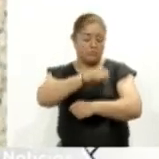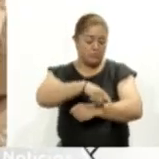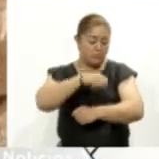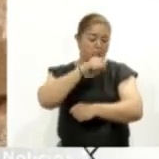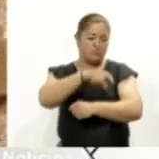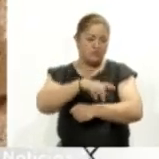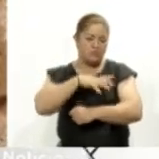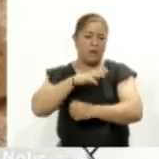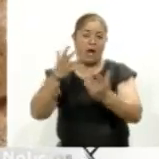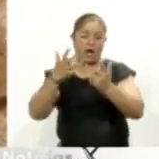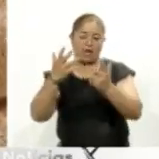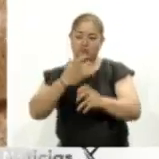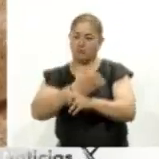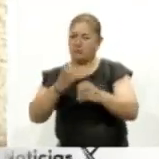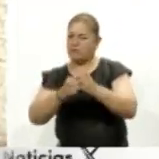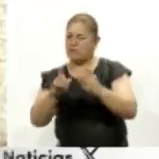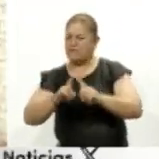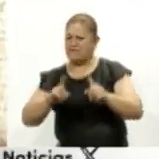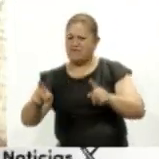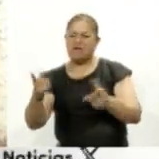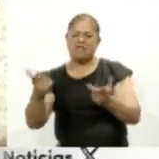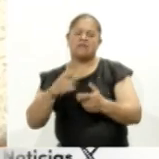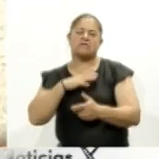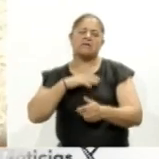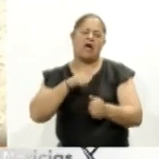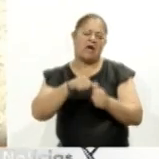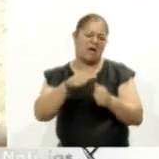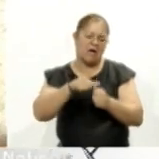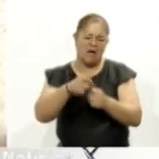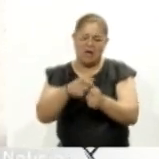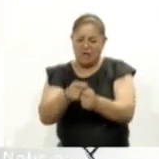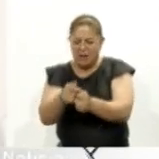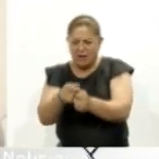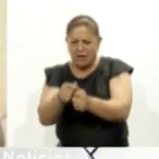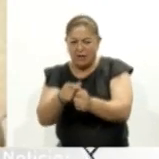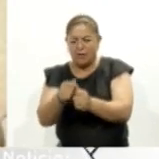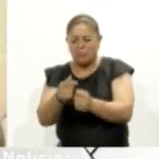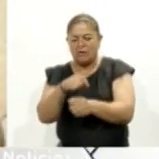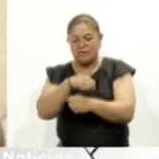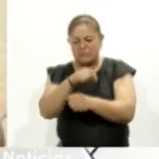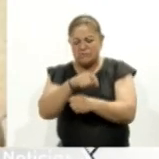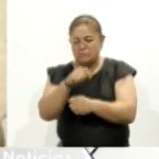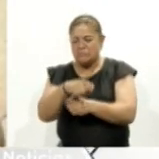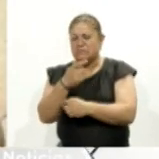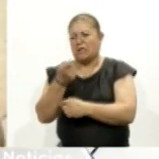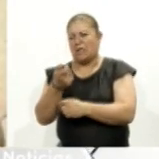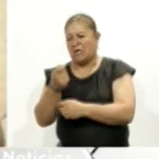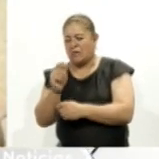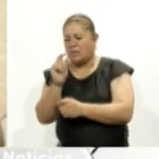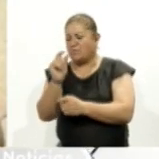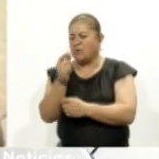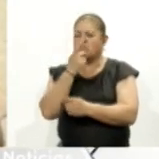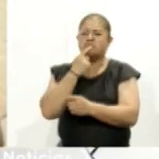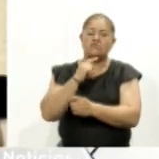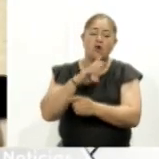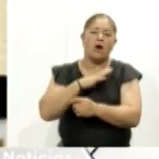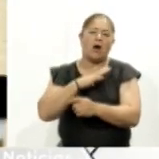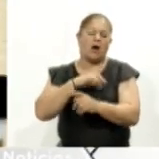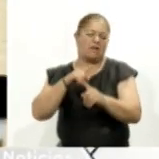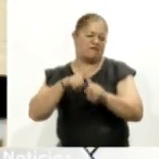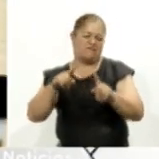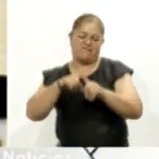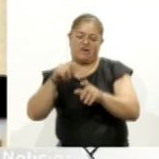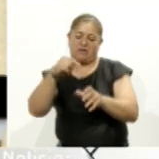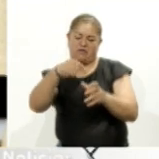alegrías cereales y barras con cacahuates semillas y arárdano La producción de amaranto es un poco tardada ya que